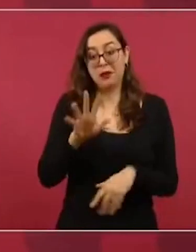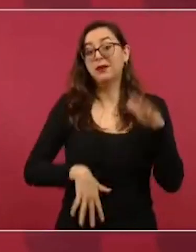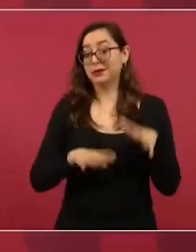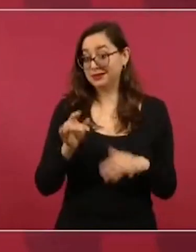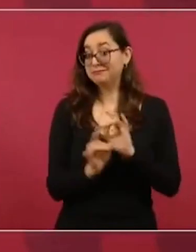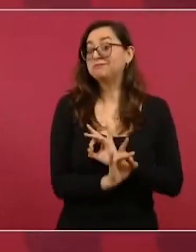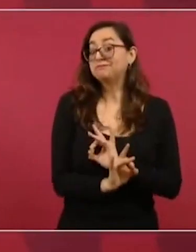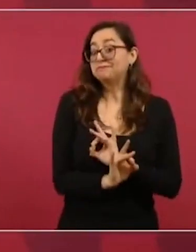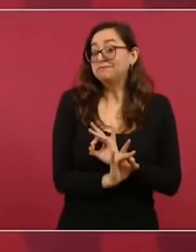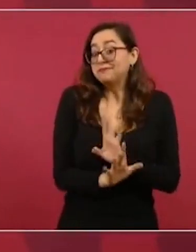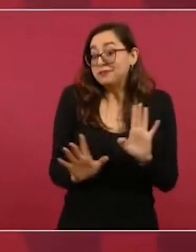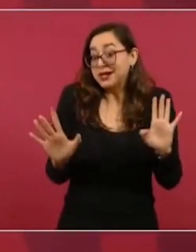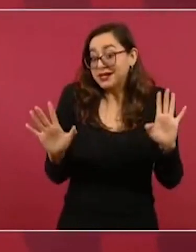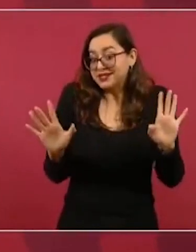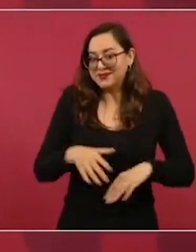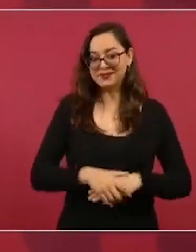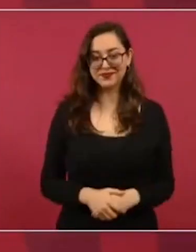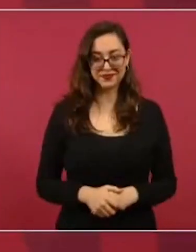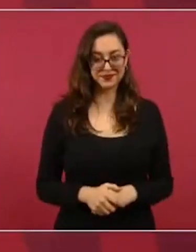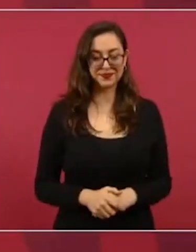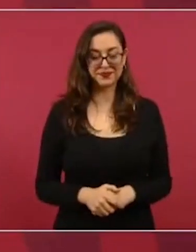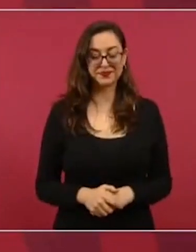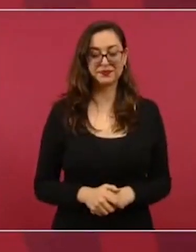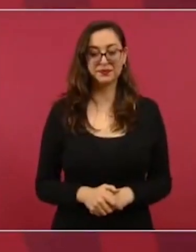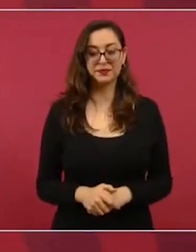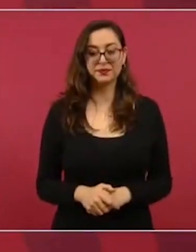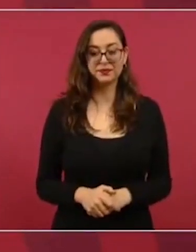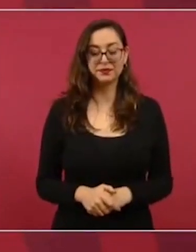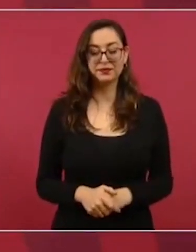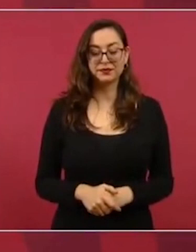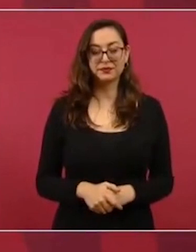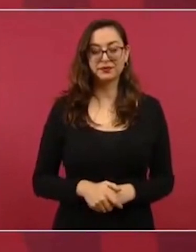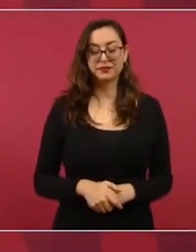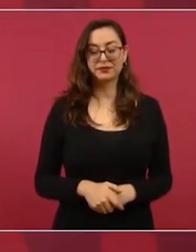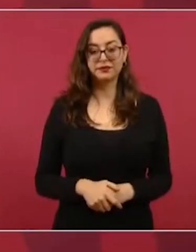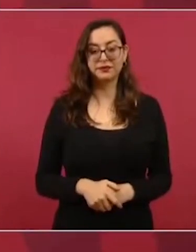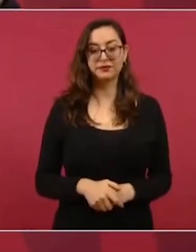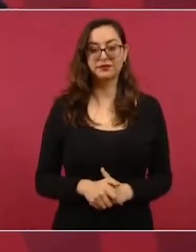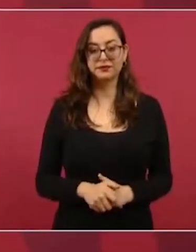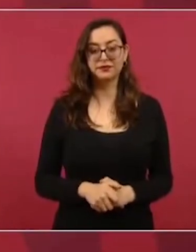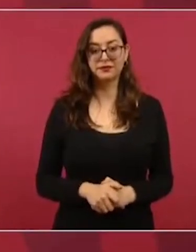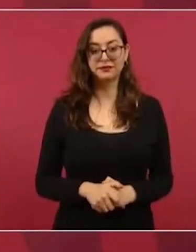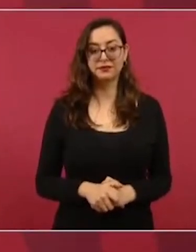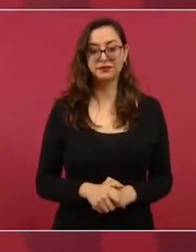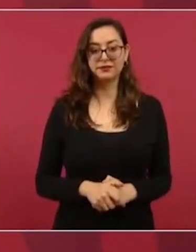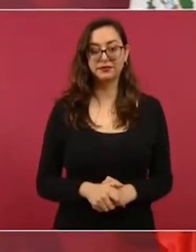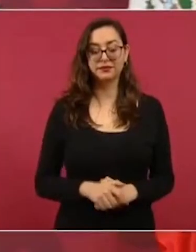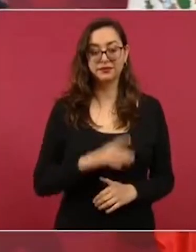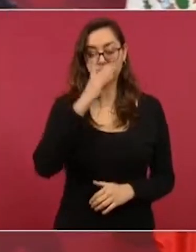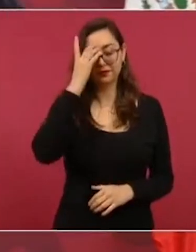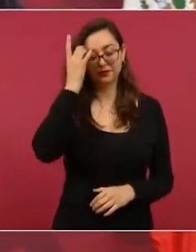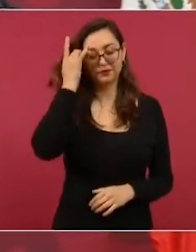Al presidente lo cuida la gente, López Obrador tras Sigues tú AMLO. El presidente Andrés Manuel López Obrador respondió a las críticas en redes